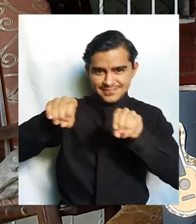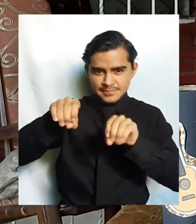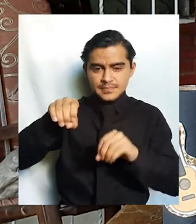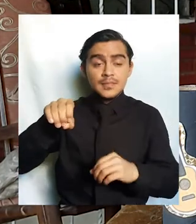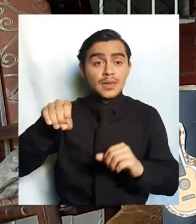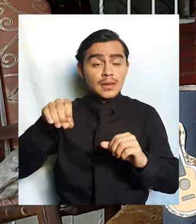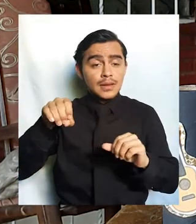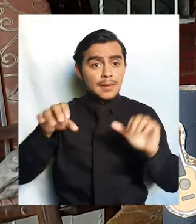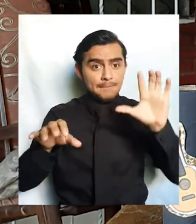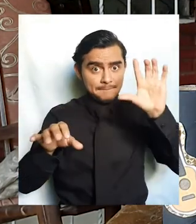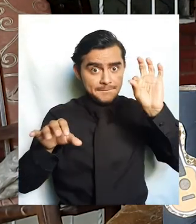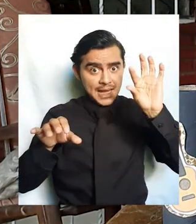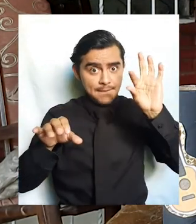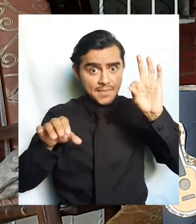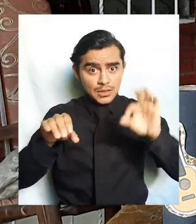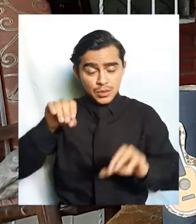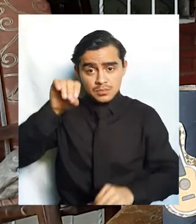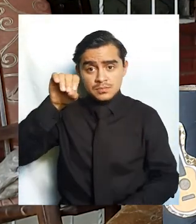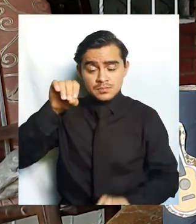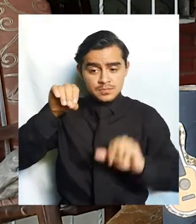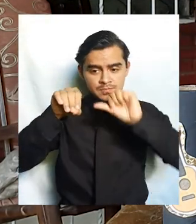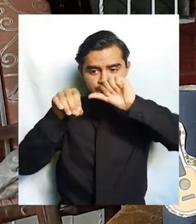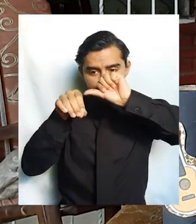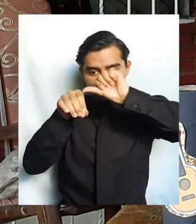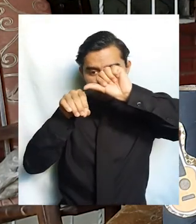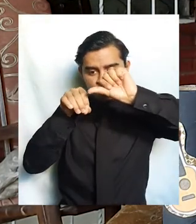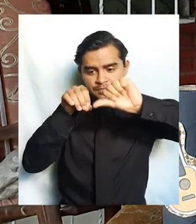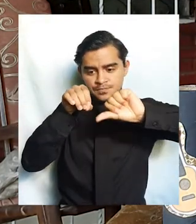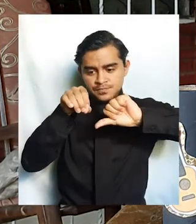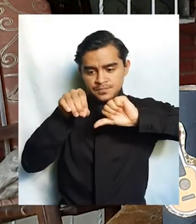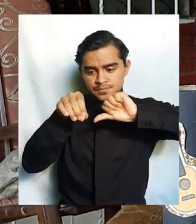de nuestro tubo de papel